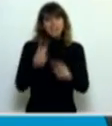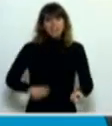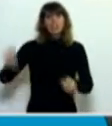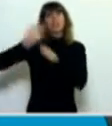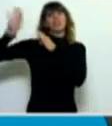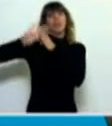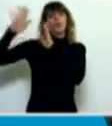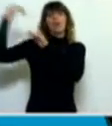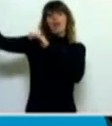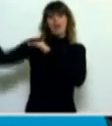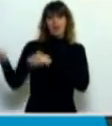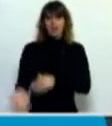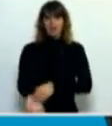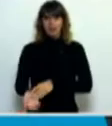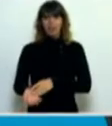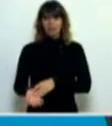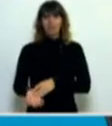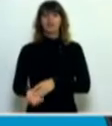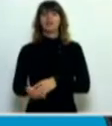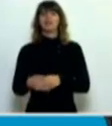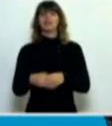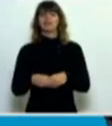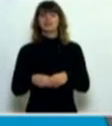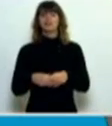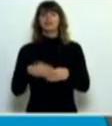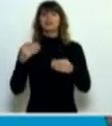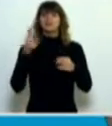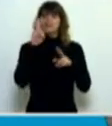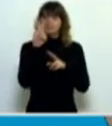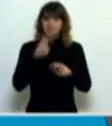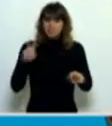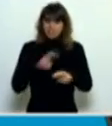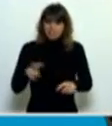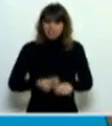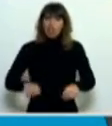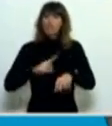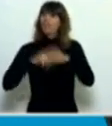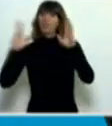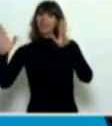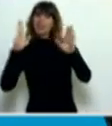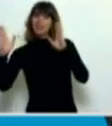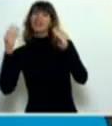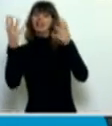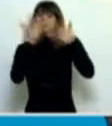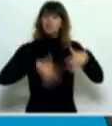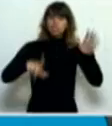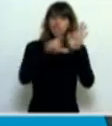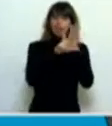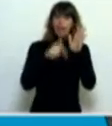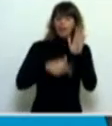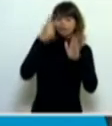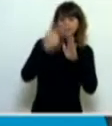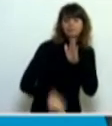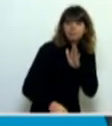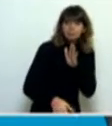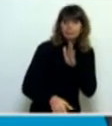Las instituciones durante el plazo que está excluido de este proyecto no han funcionado,